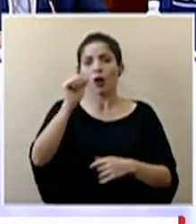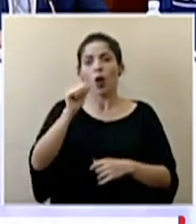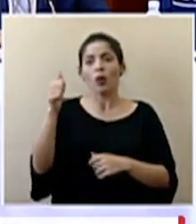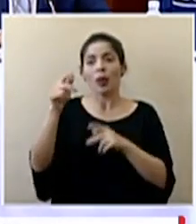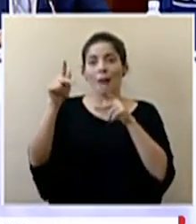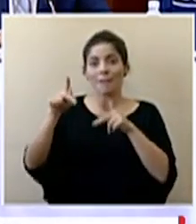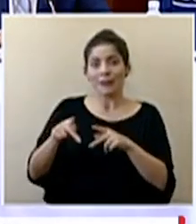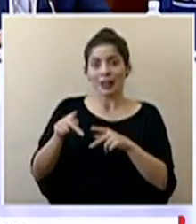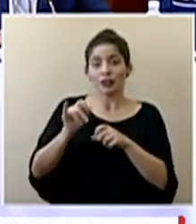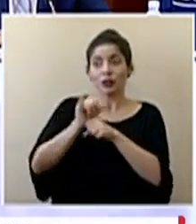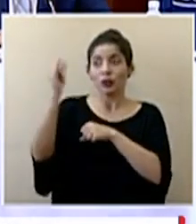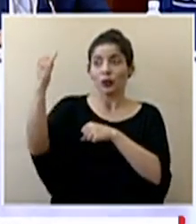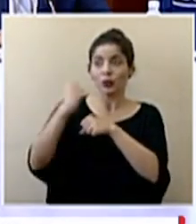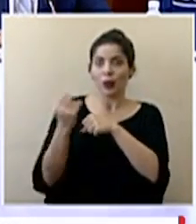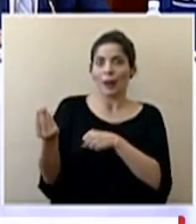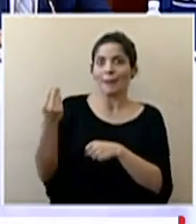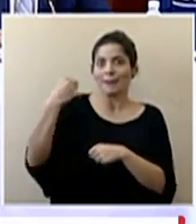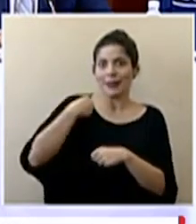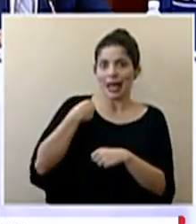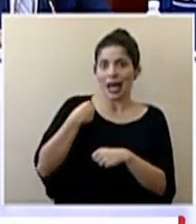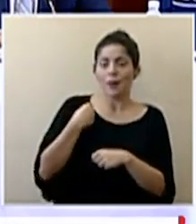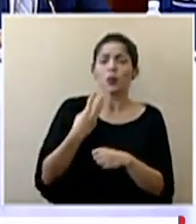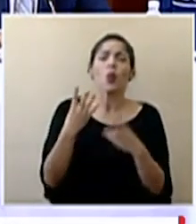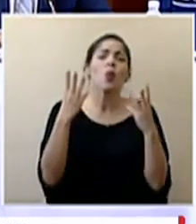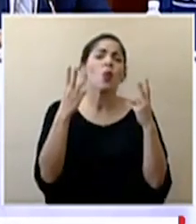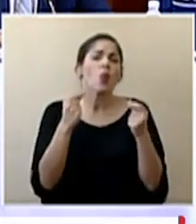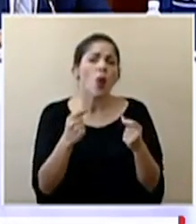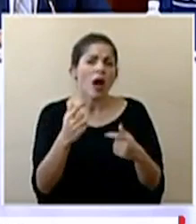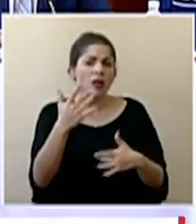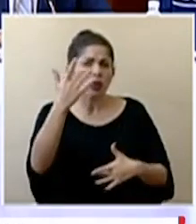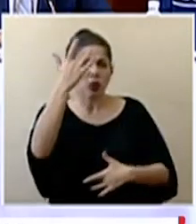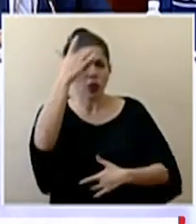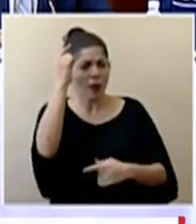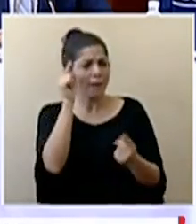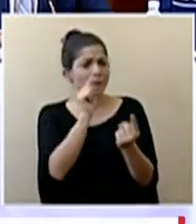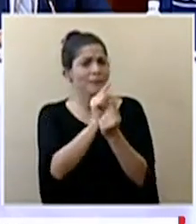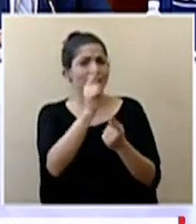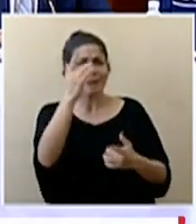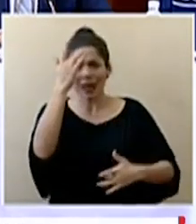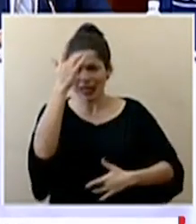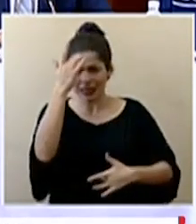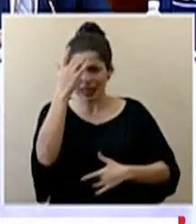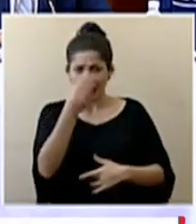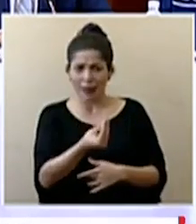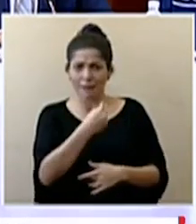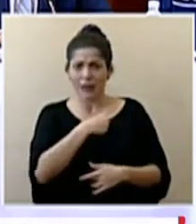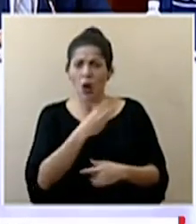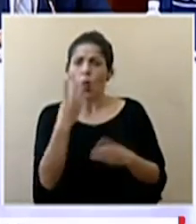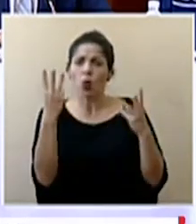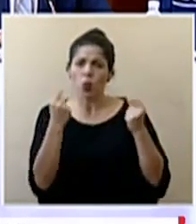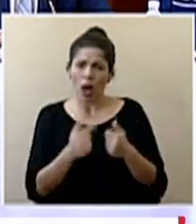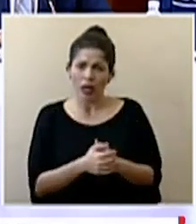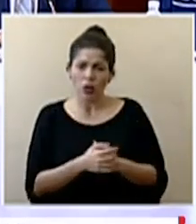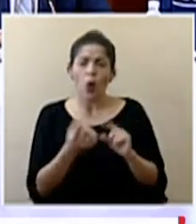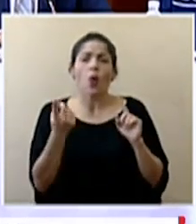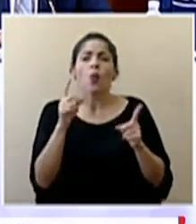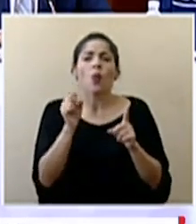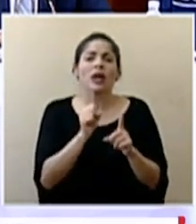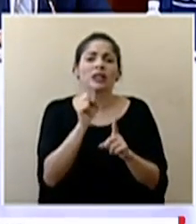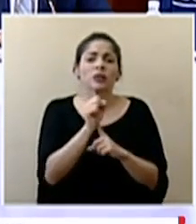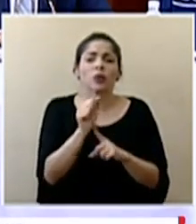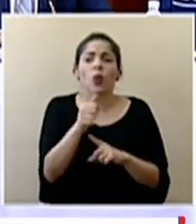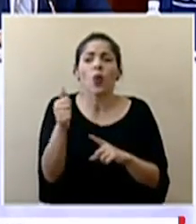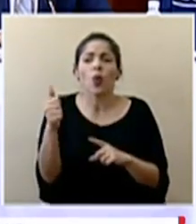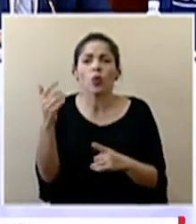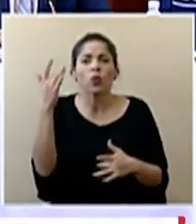una persona que realizó un viaje al exterior cuántos se contagiaron por contacto con pacientes entonces bajo cuáles circunstancias se contagiaron los